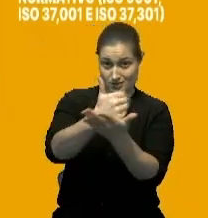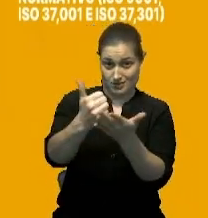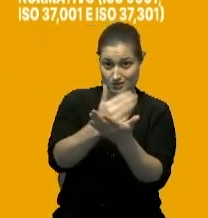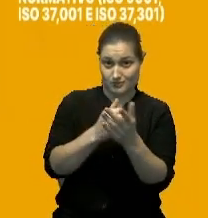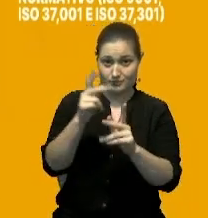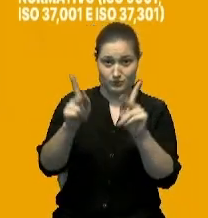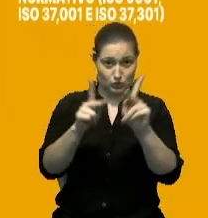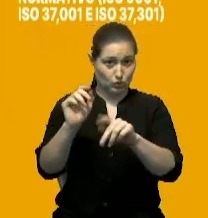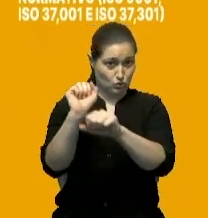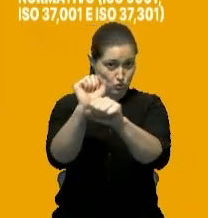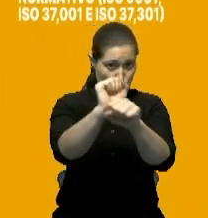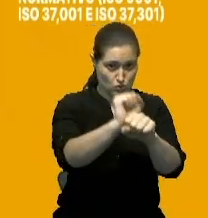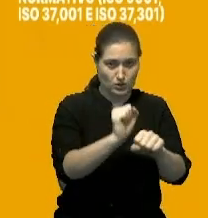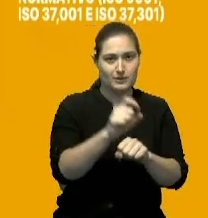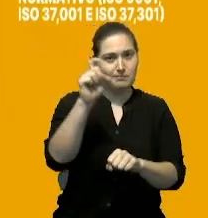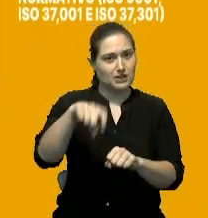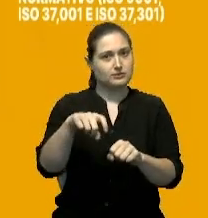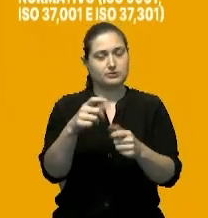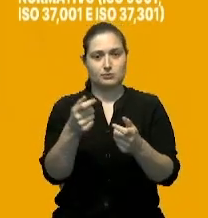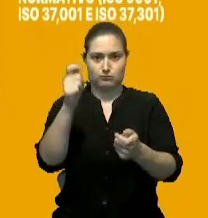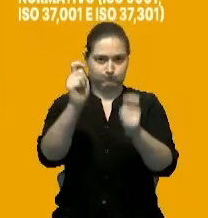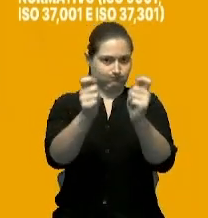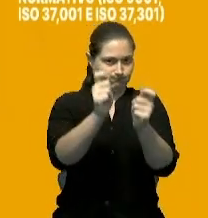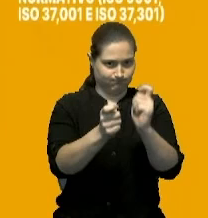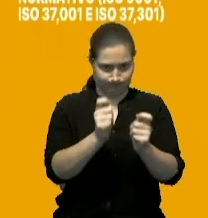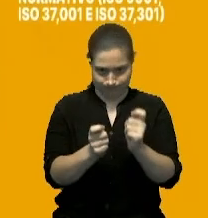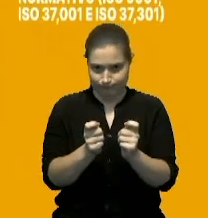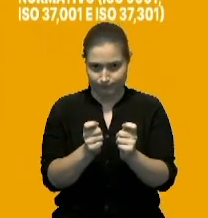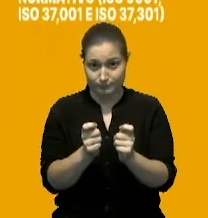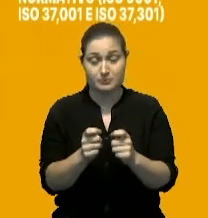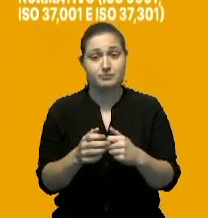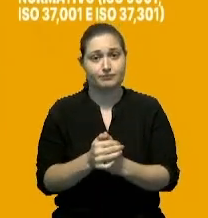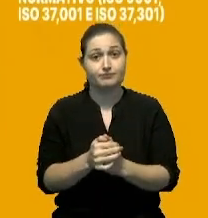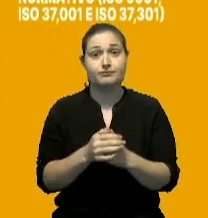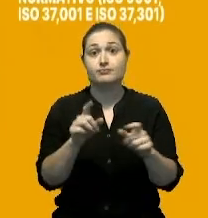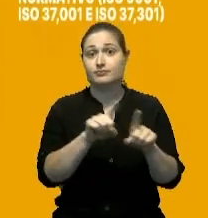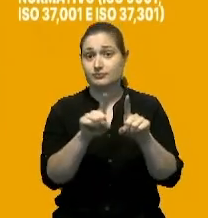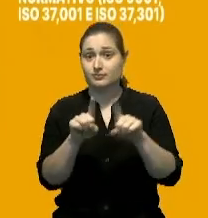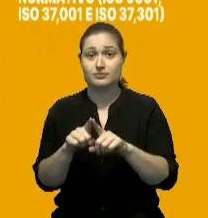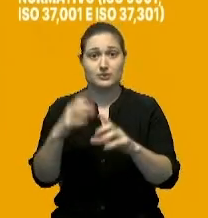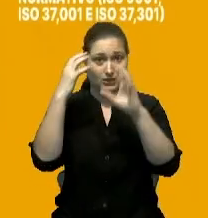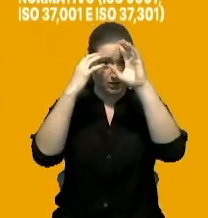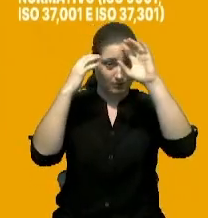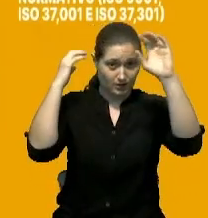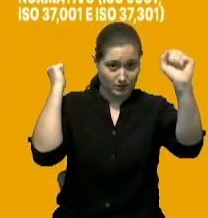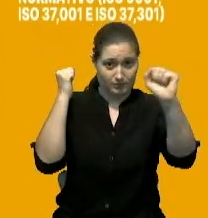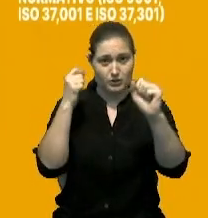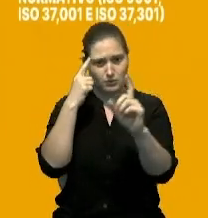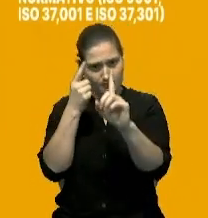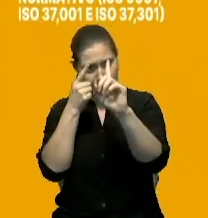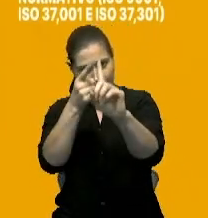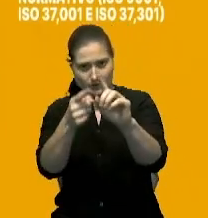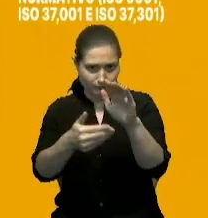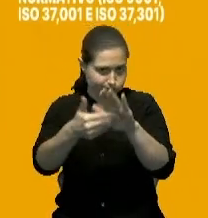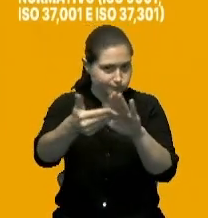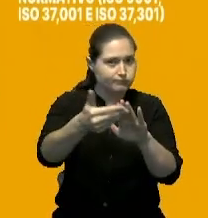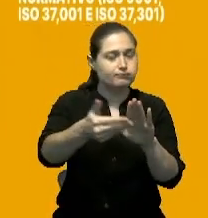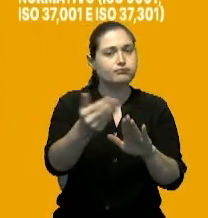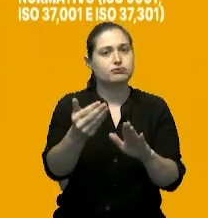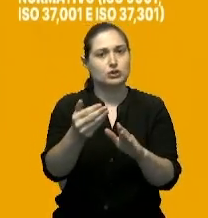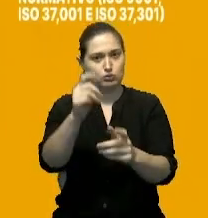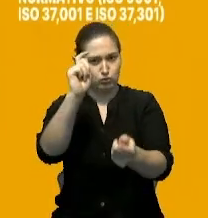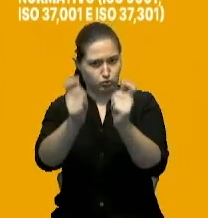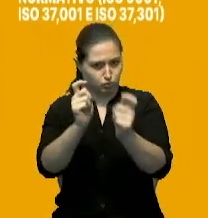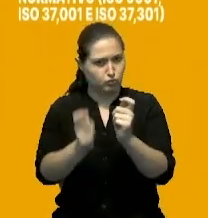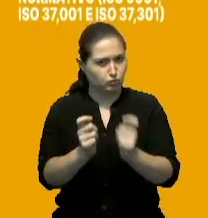lo necesitaban. La regulación de la cantidad de funcionarios diplomáticos para cada embajada y misión permanente. Recuérdense que muchas veces pues